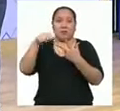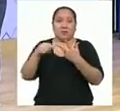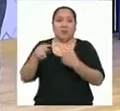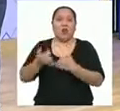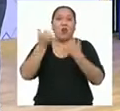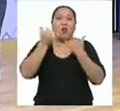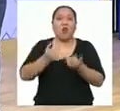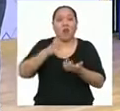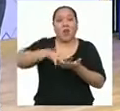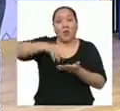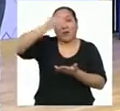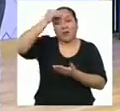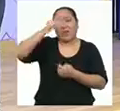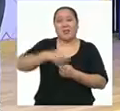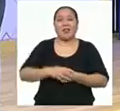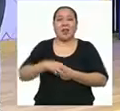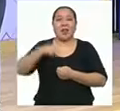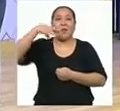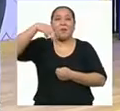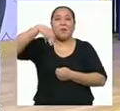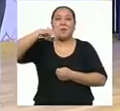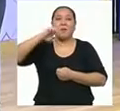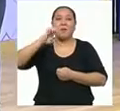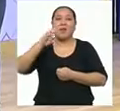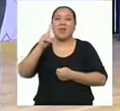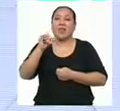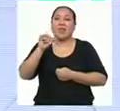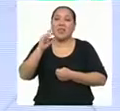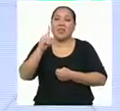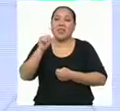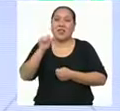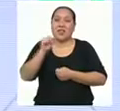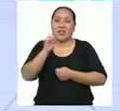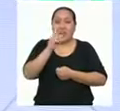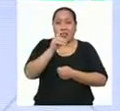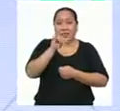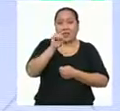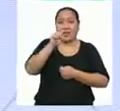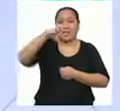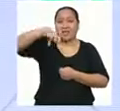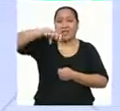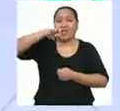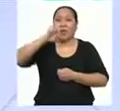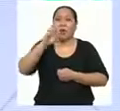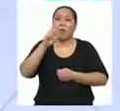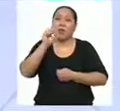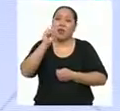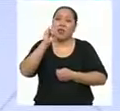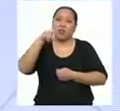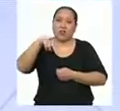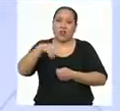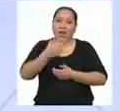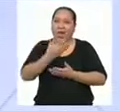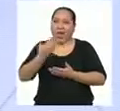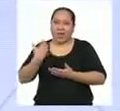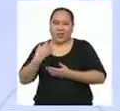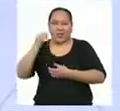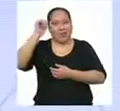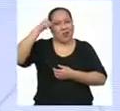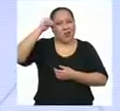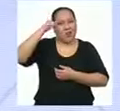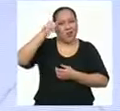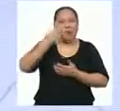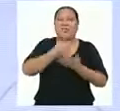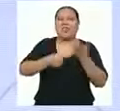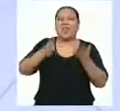Hoy, aprenderemos sobre las medidas de dispersión. Pero antes de ver qué cosa es, hagamos un breve repaso